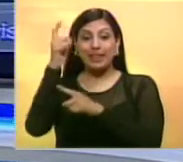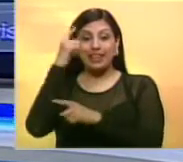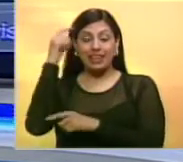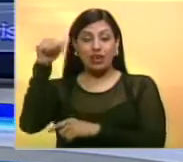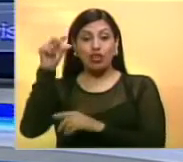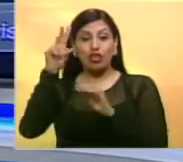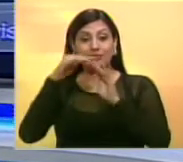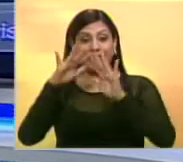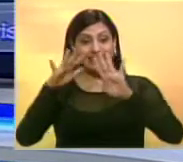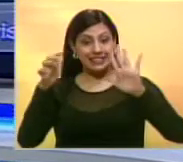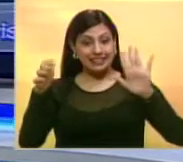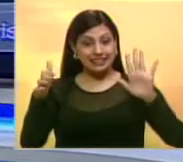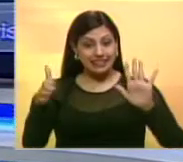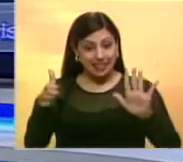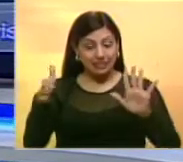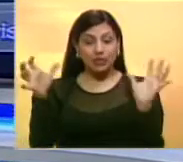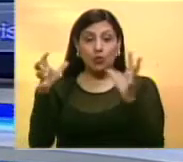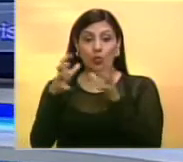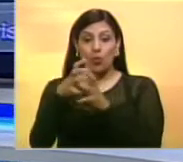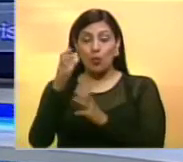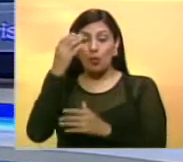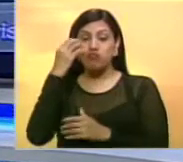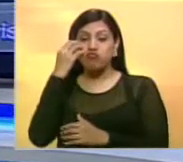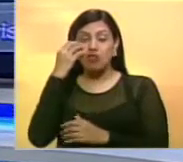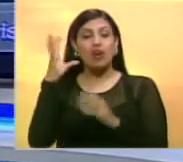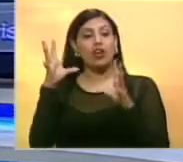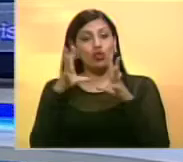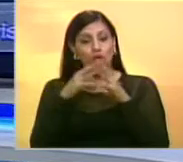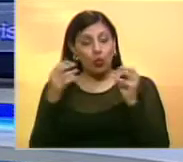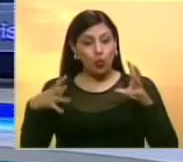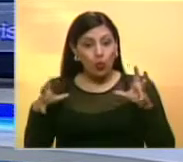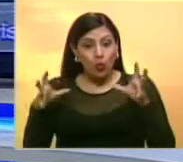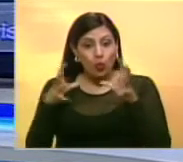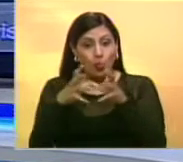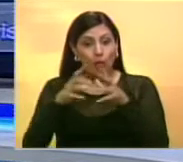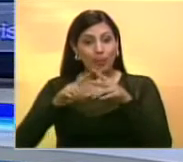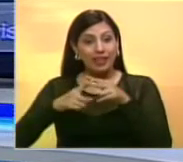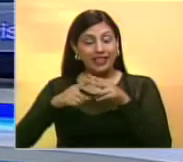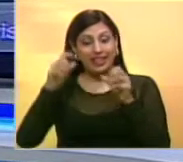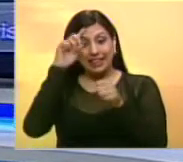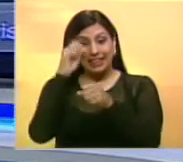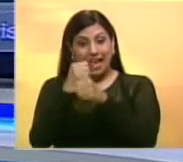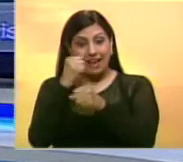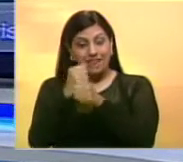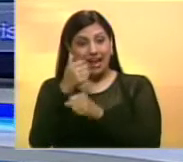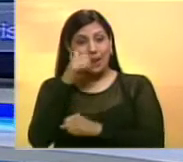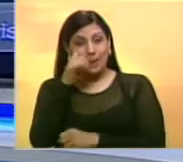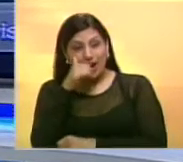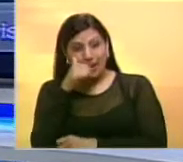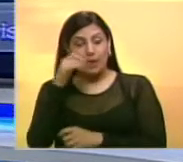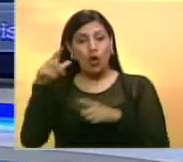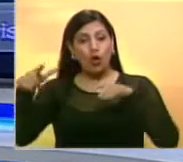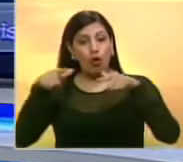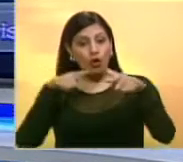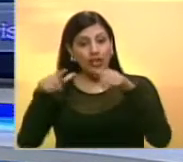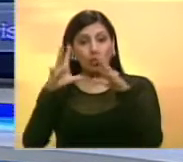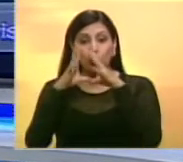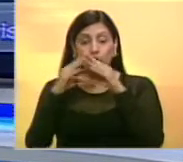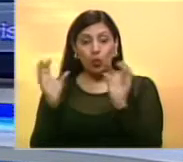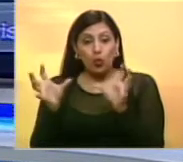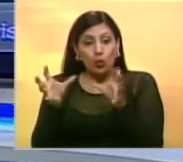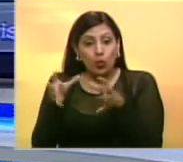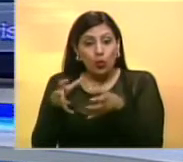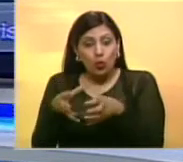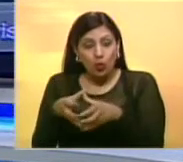estelar 2016. De parte de Gregorio Rojas, todo este equipo técnico que trabaja detrás de cámara, camarógrafos, coordinadores, todo el